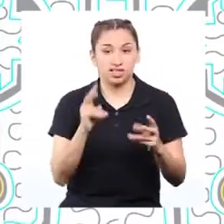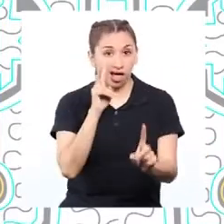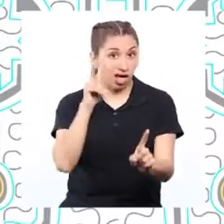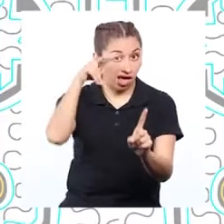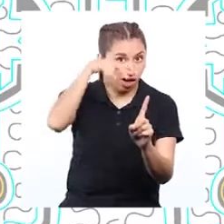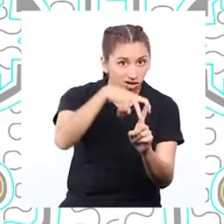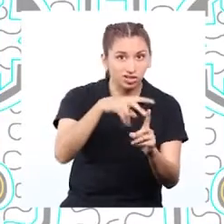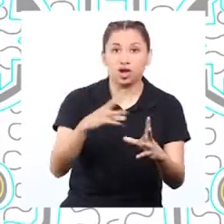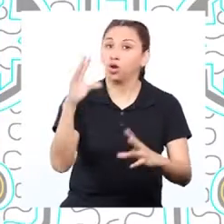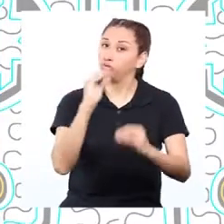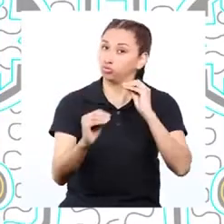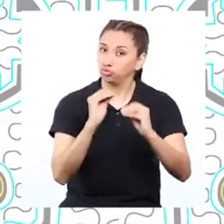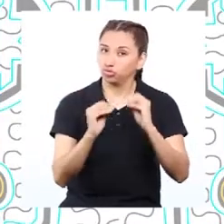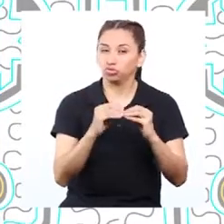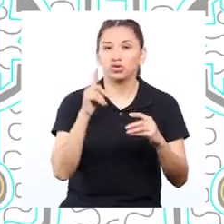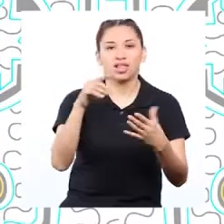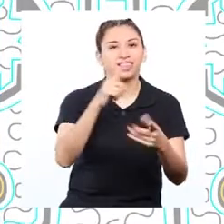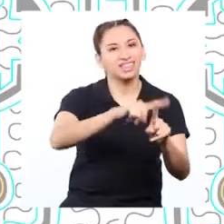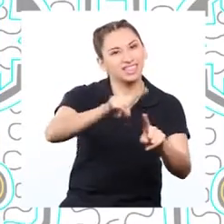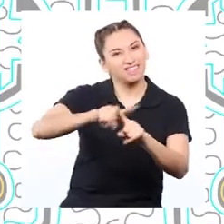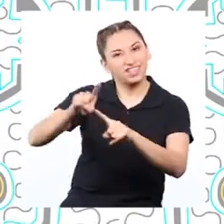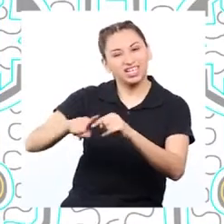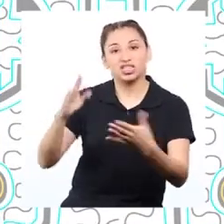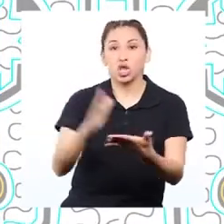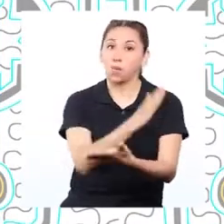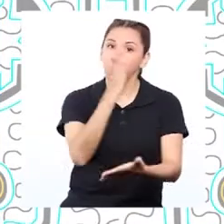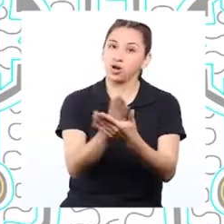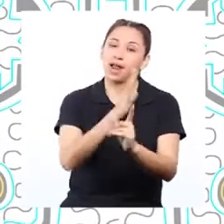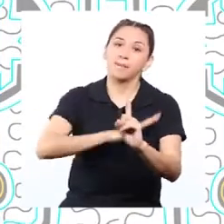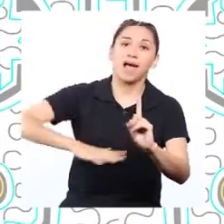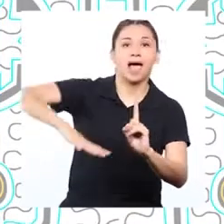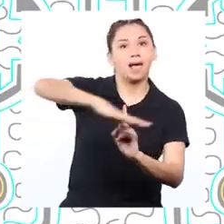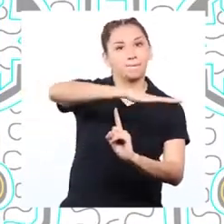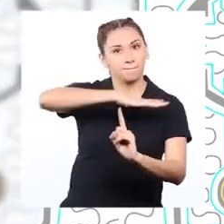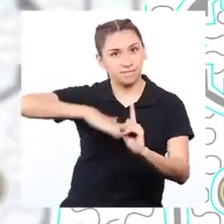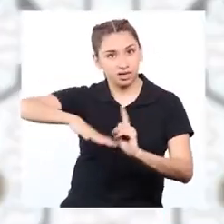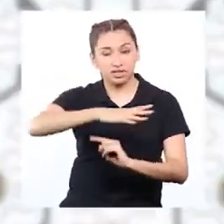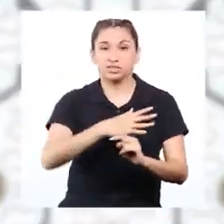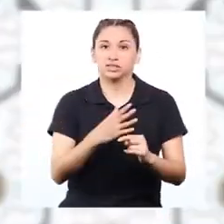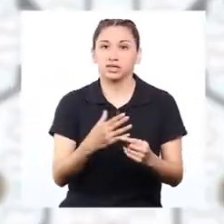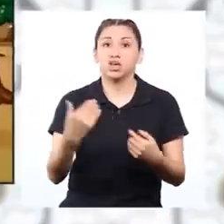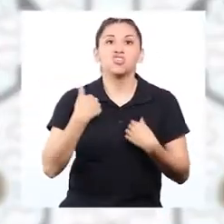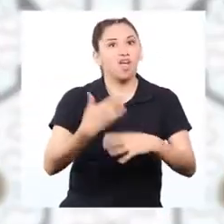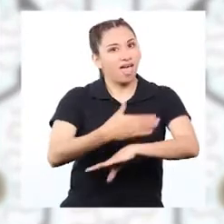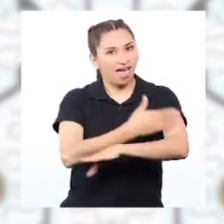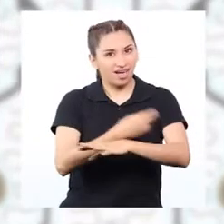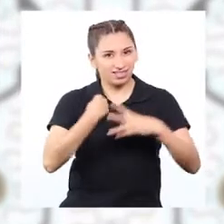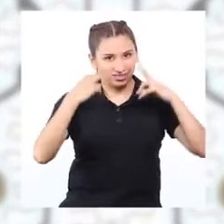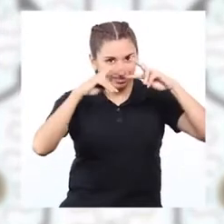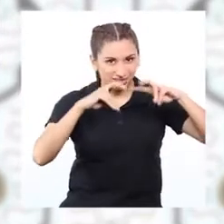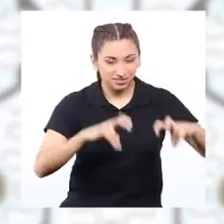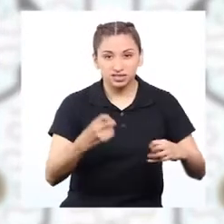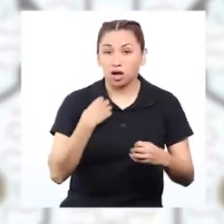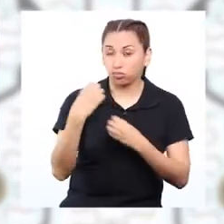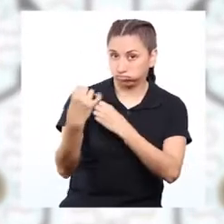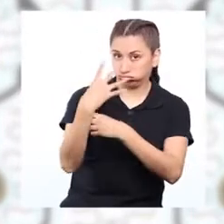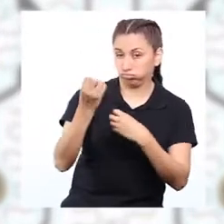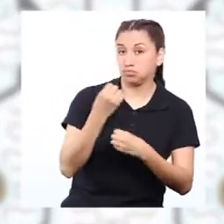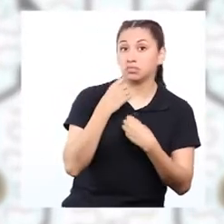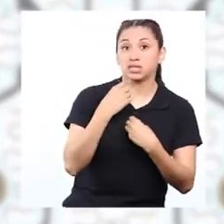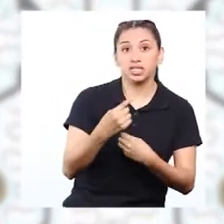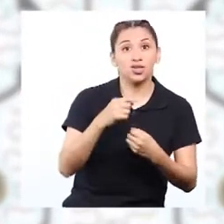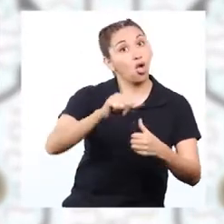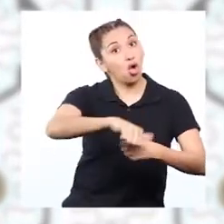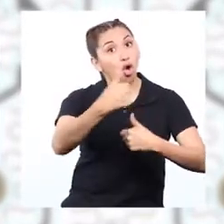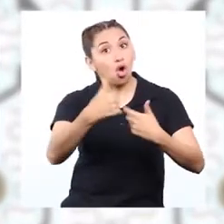para encontrar soluciones a los problemas ambientales. Mientras investigaba, me enteré